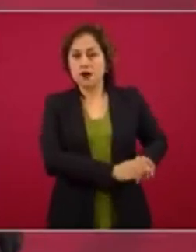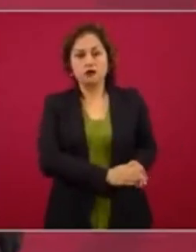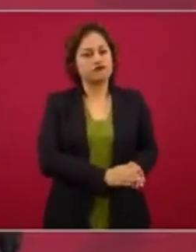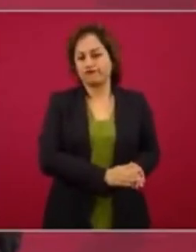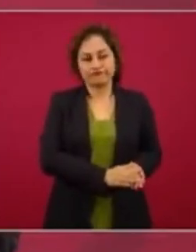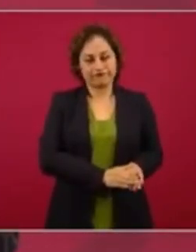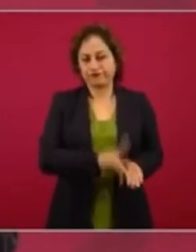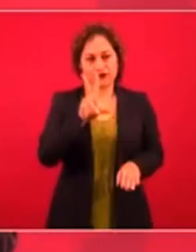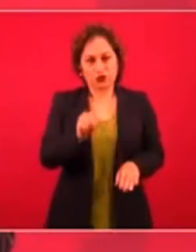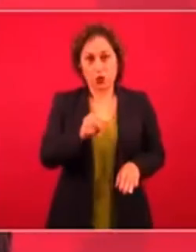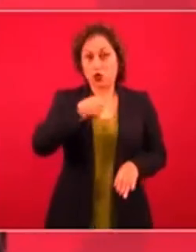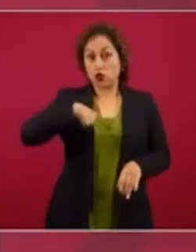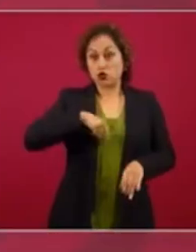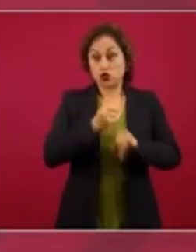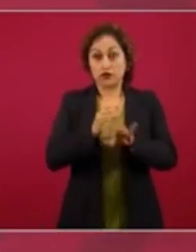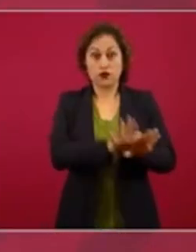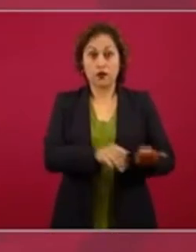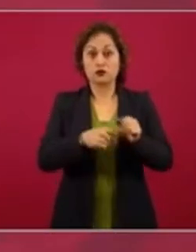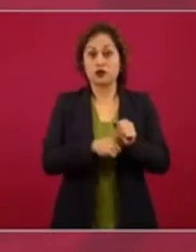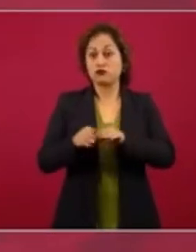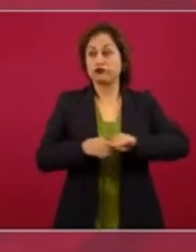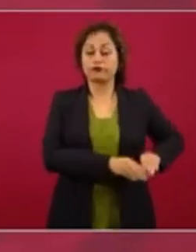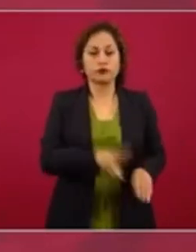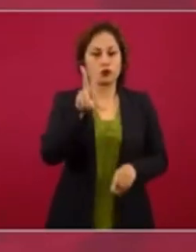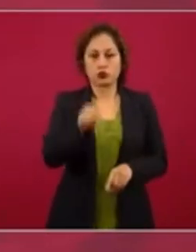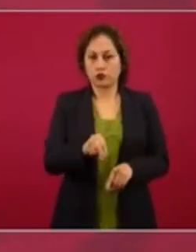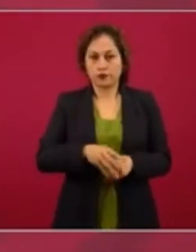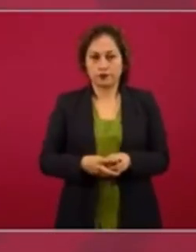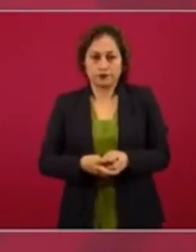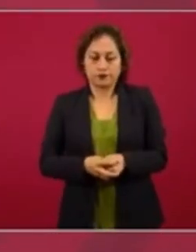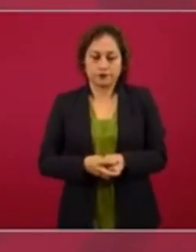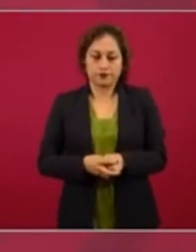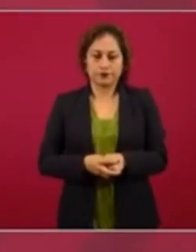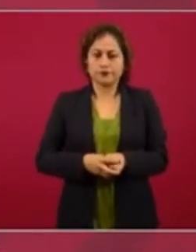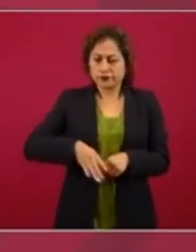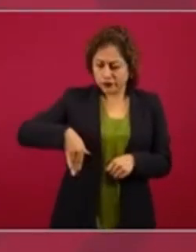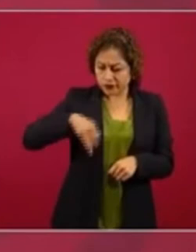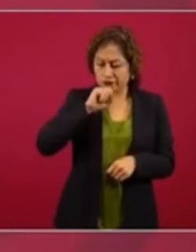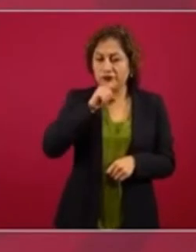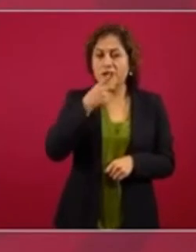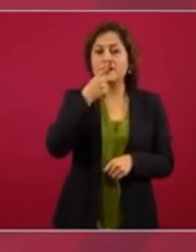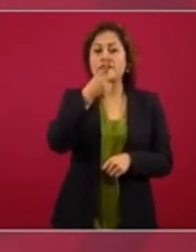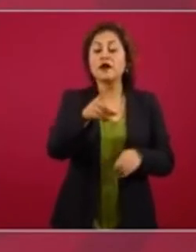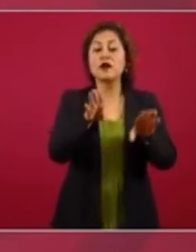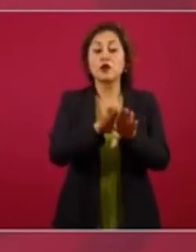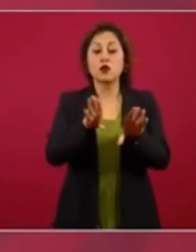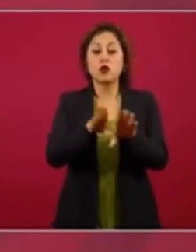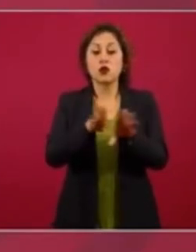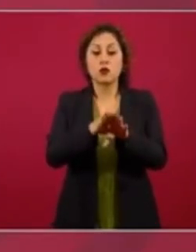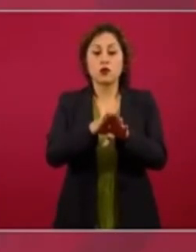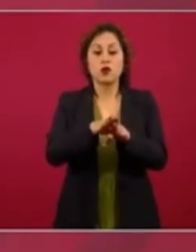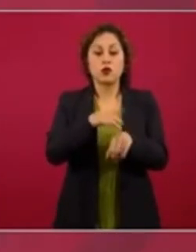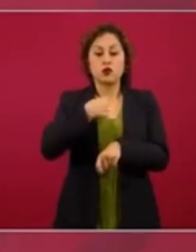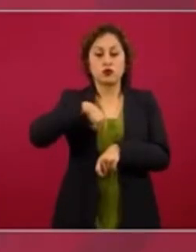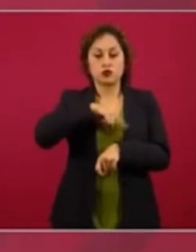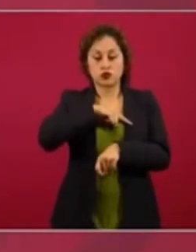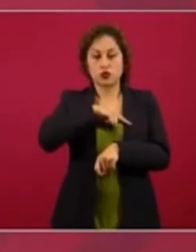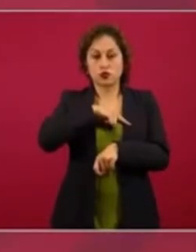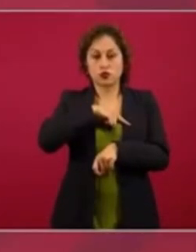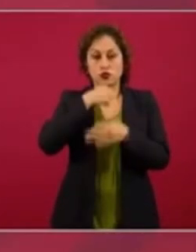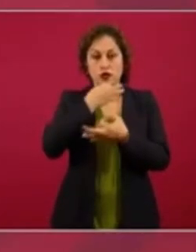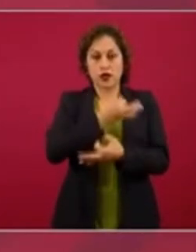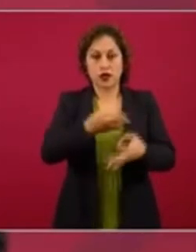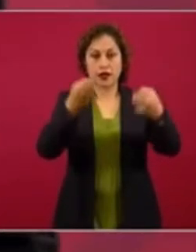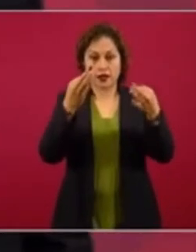No se reserva nada. Hace poco también se habló de que se iba a reservar la nota diplomática que enviamos cuando